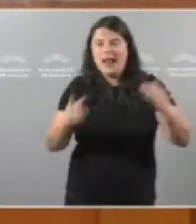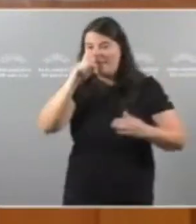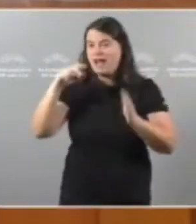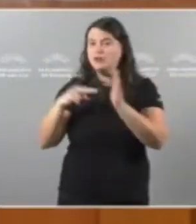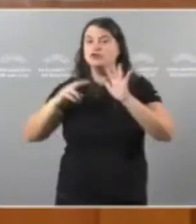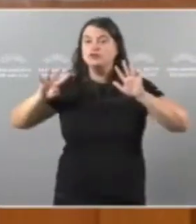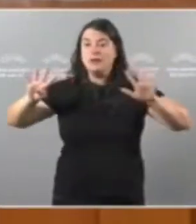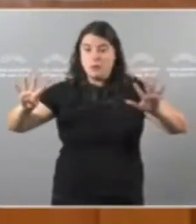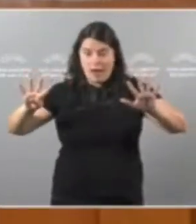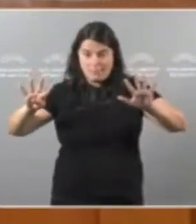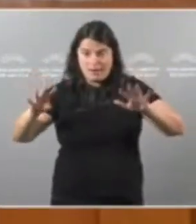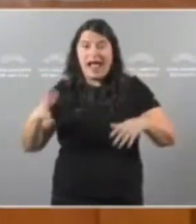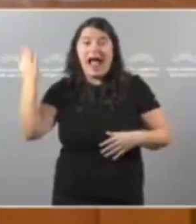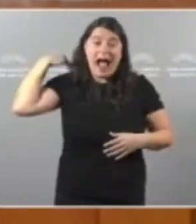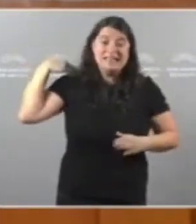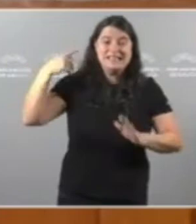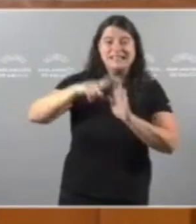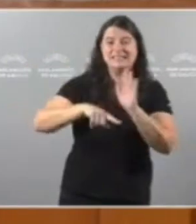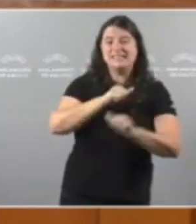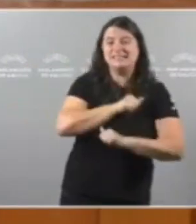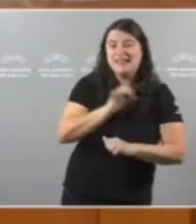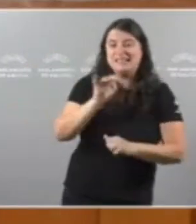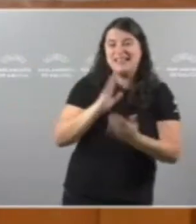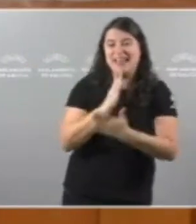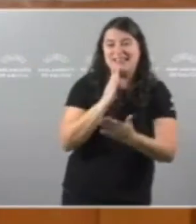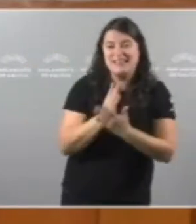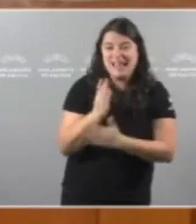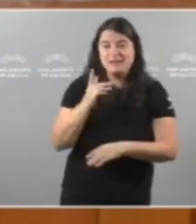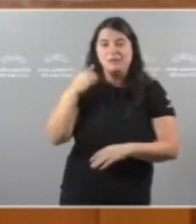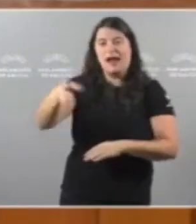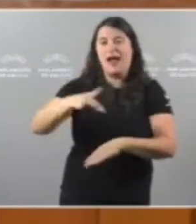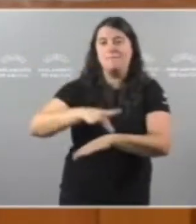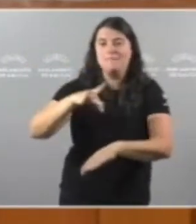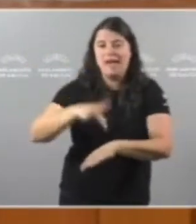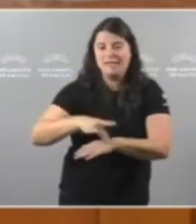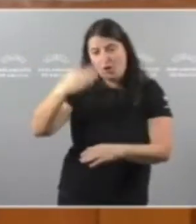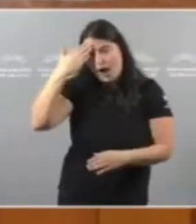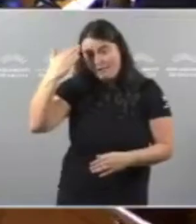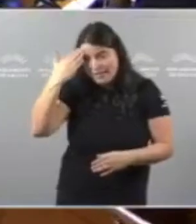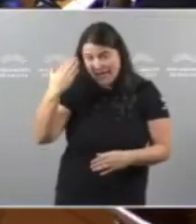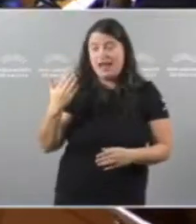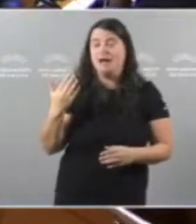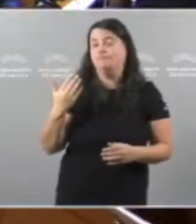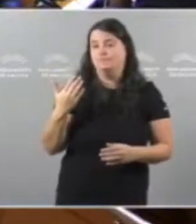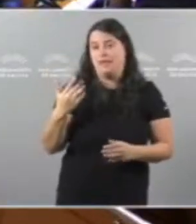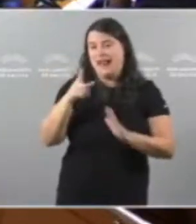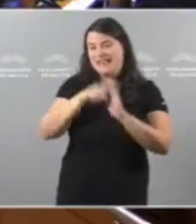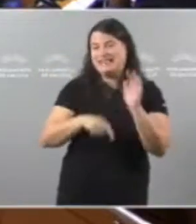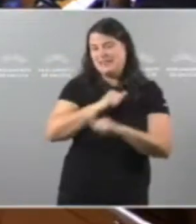non había listas de espera de 15 días Para ir ao teu médico ou médica de cabeceira